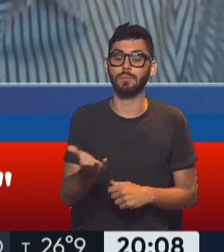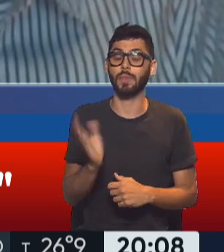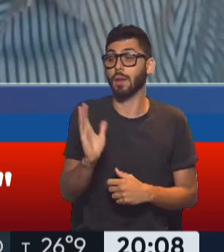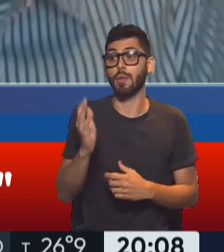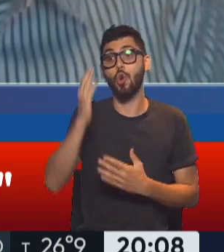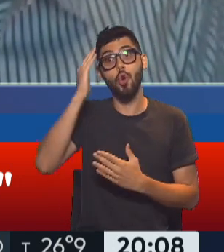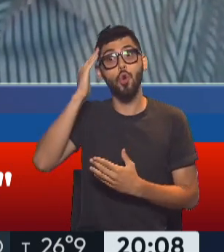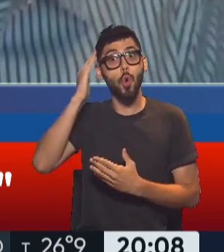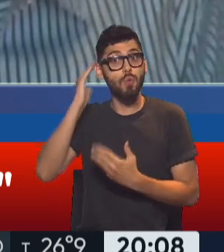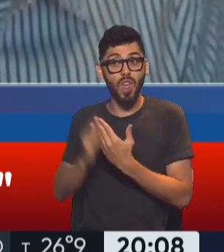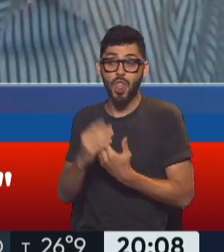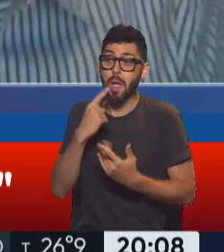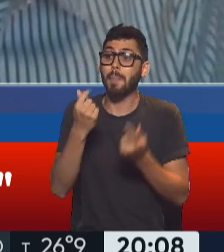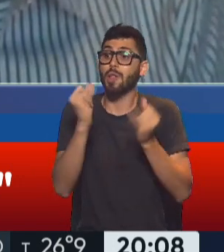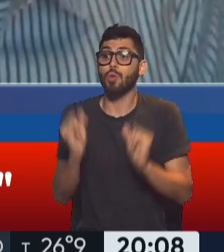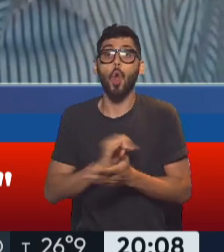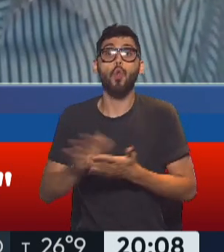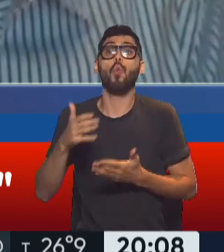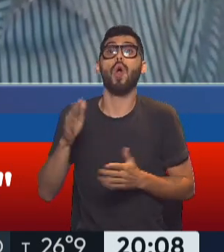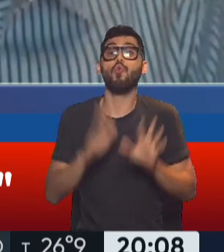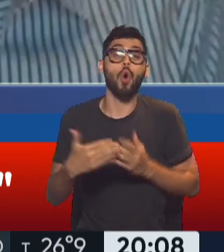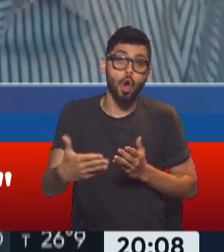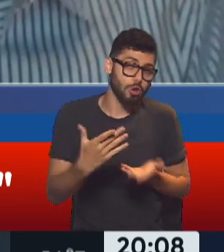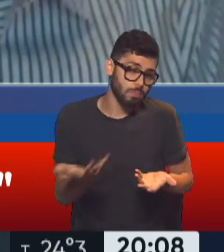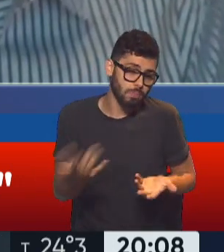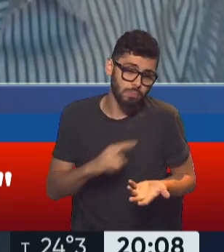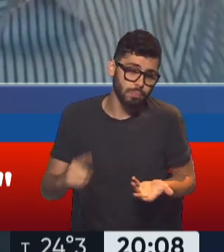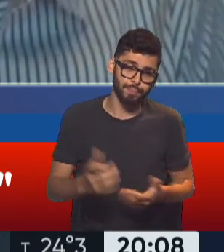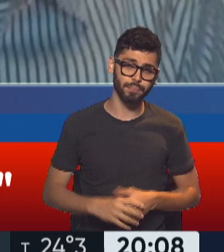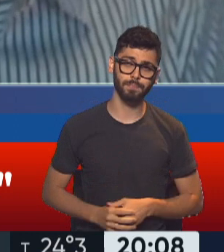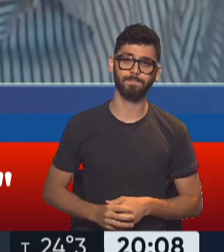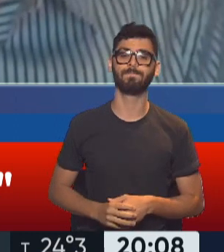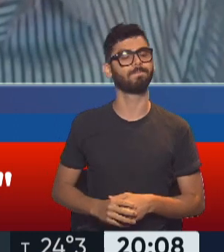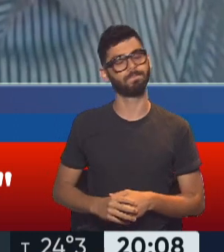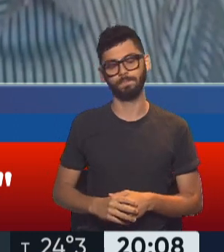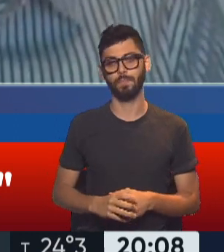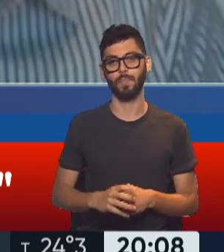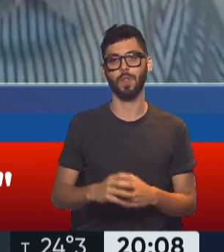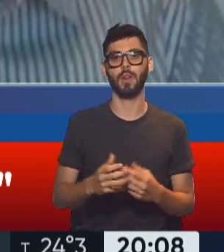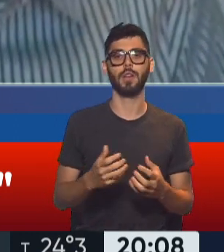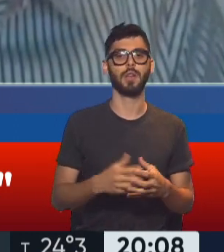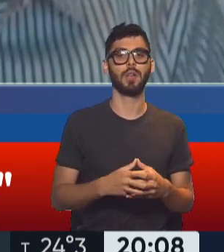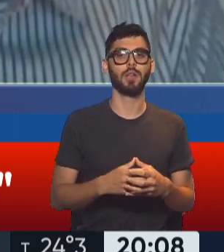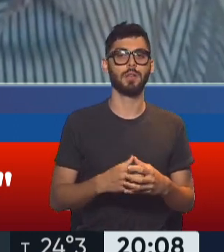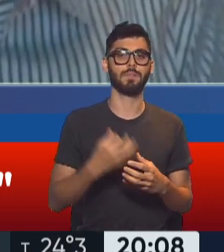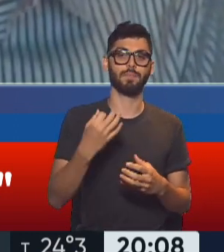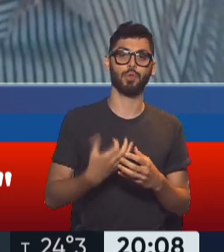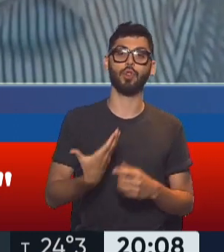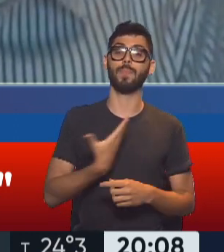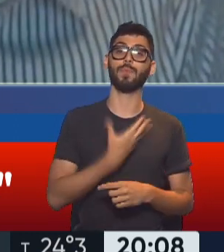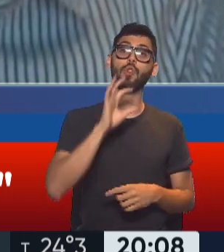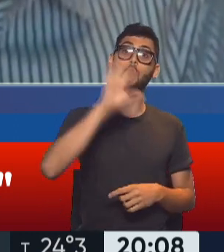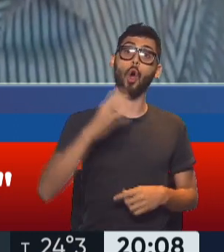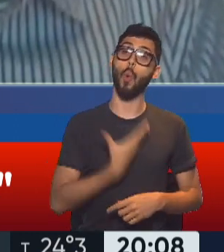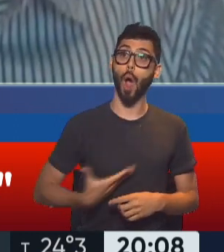dijo Martín Guzmán, de elaborar un nuevo presupuesto para el año entrante. No, por más que lo hayan perdido, lo contábamos ayer, por más que lo hayan perdido los gobernadores,